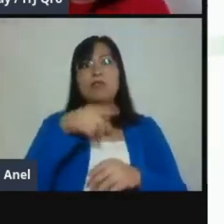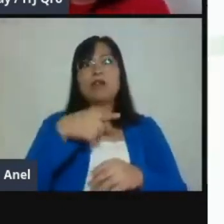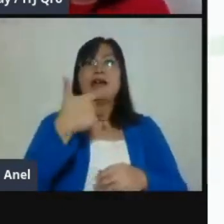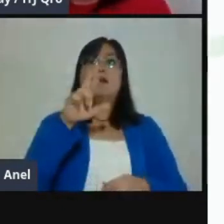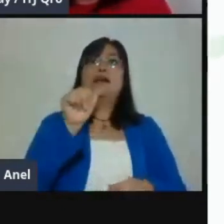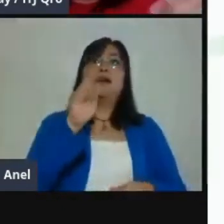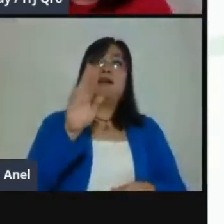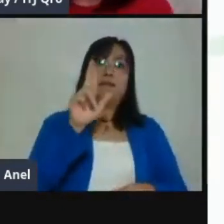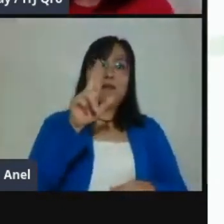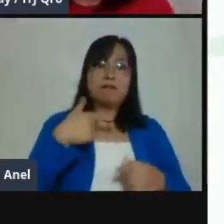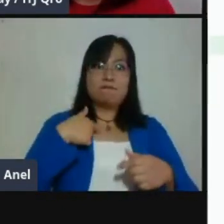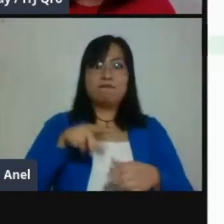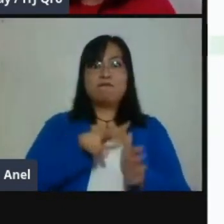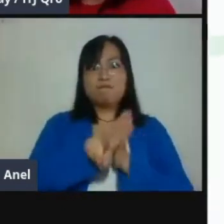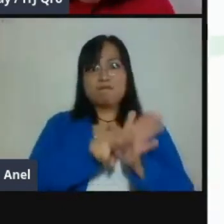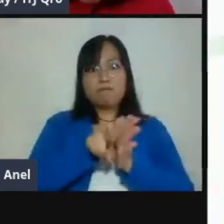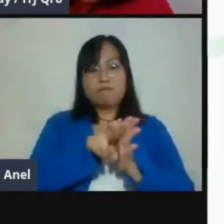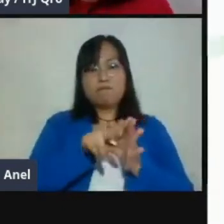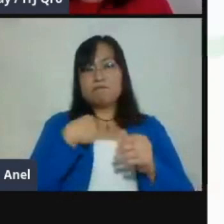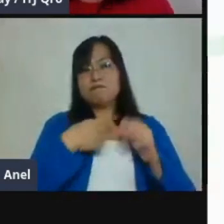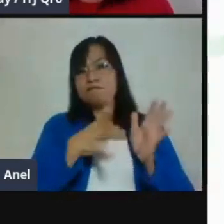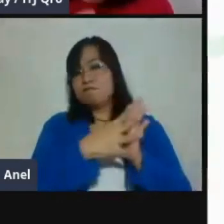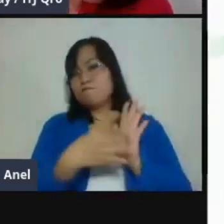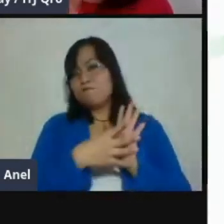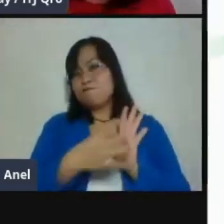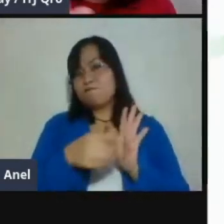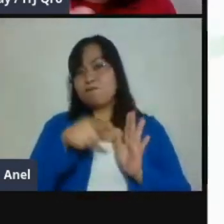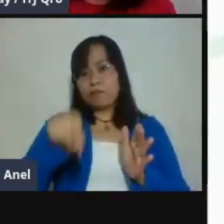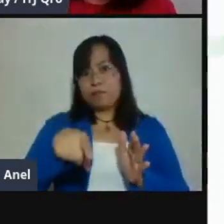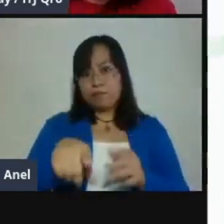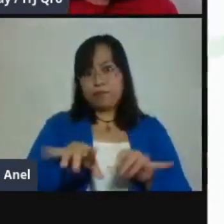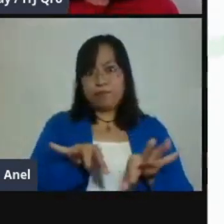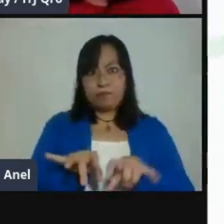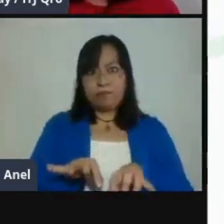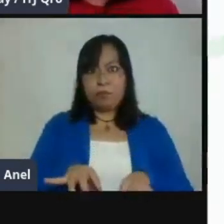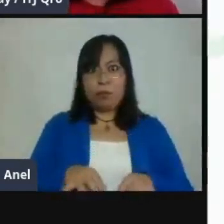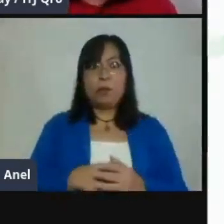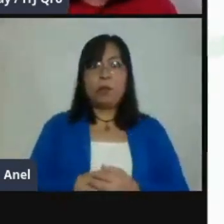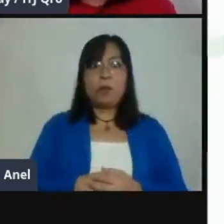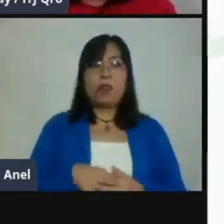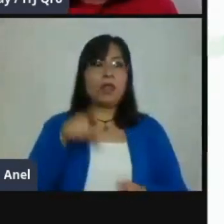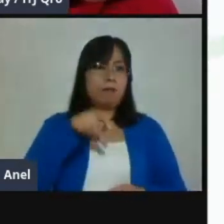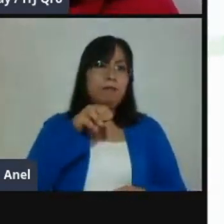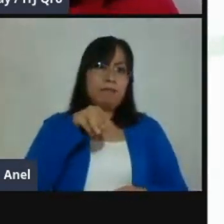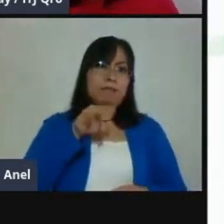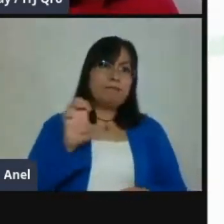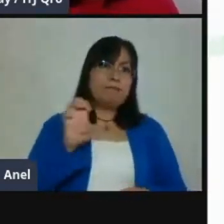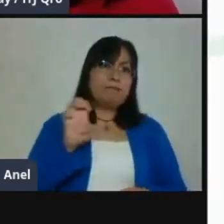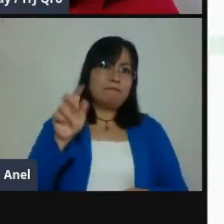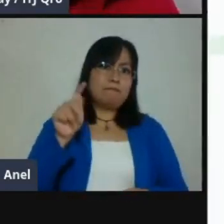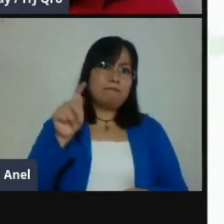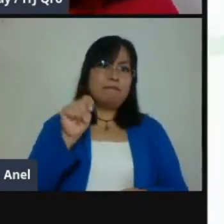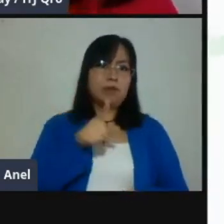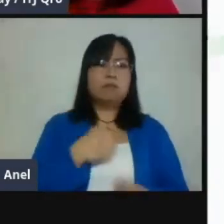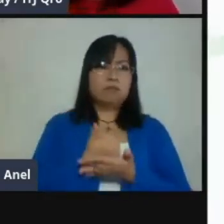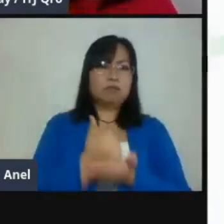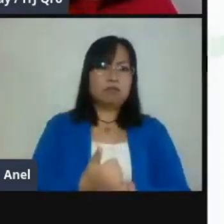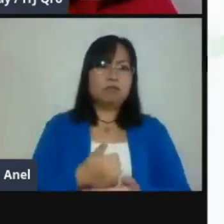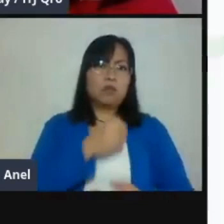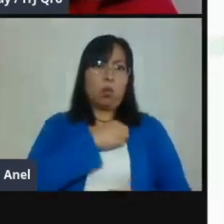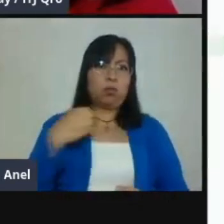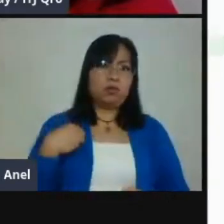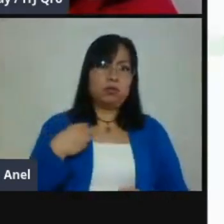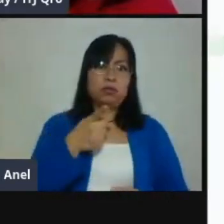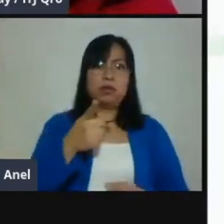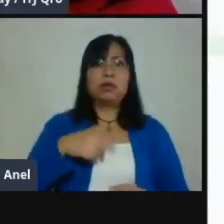ver en el momento en que se conecten. Y también la función de grabar, pues, viene dentro de mí. ¿Cuál va a ser la